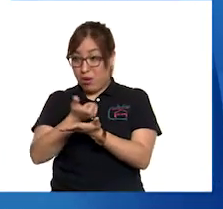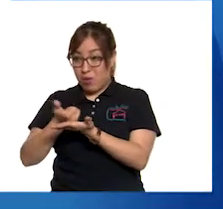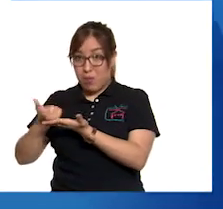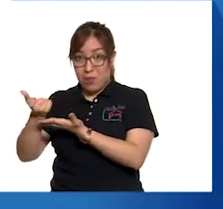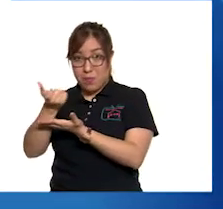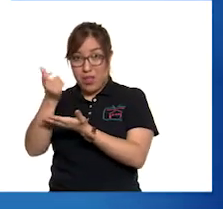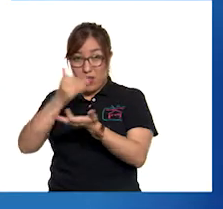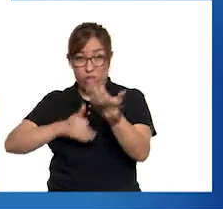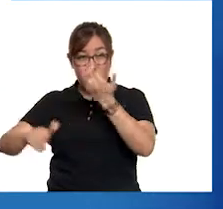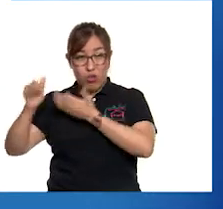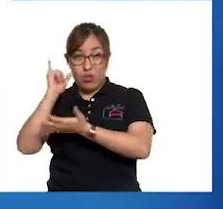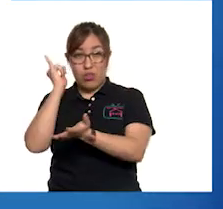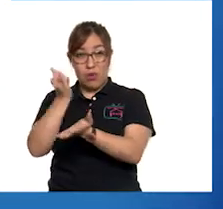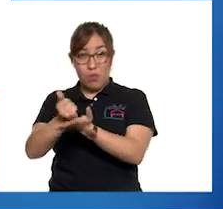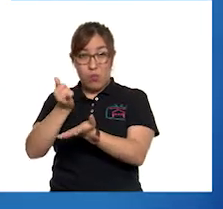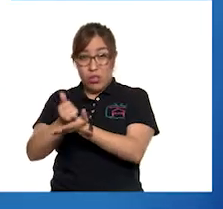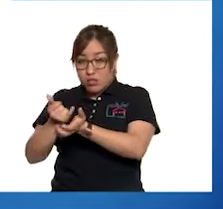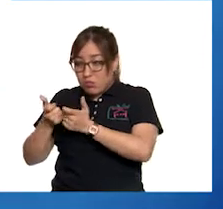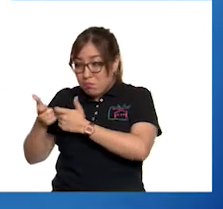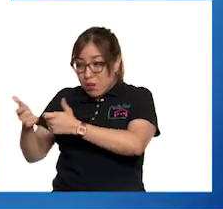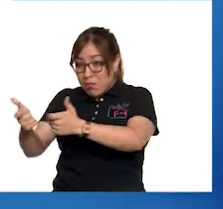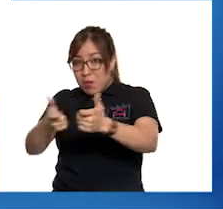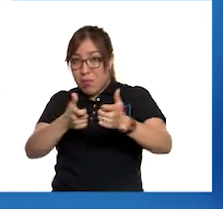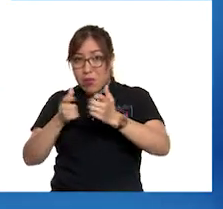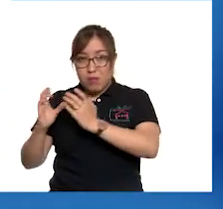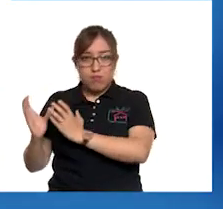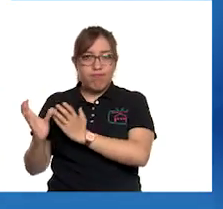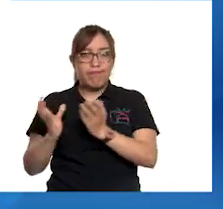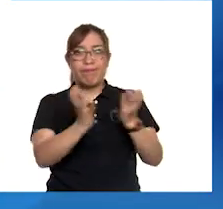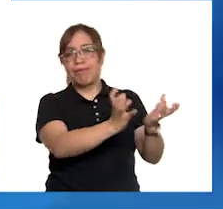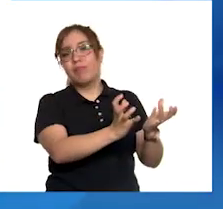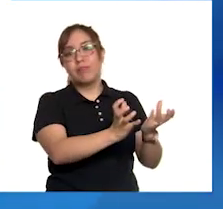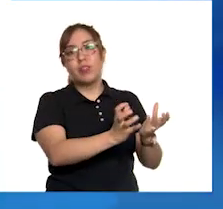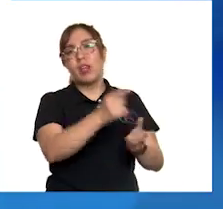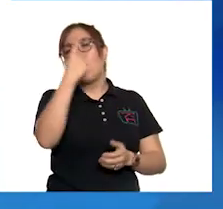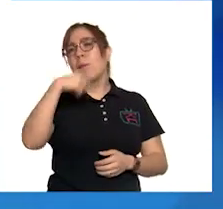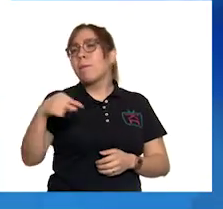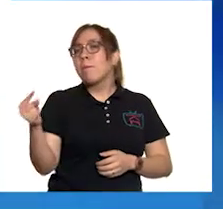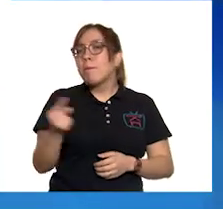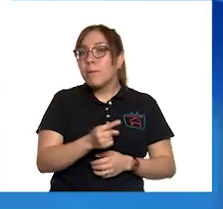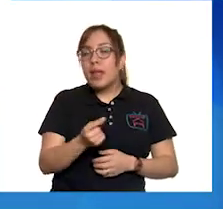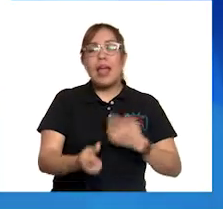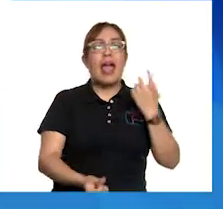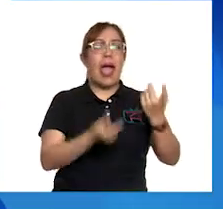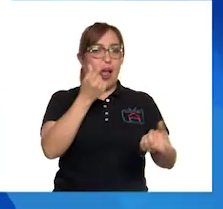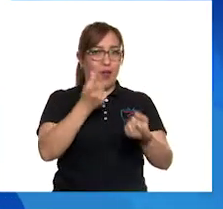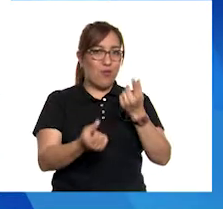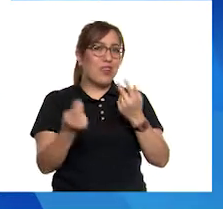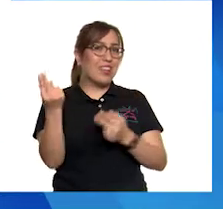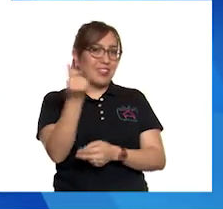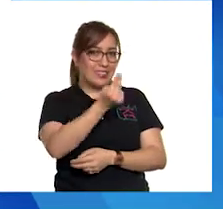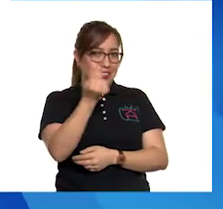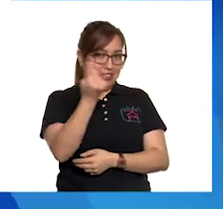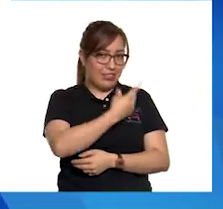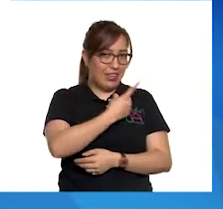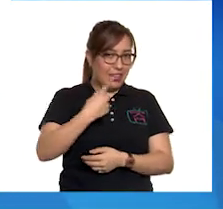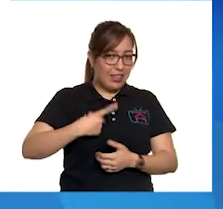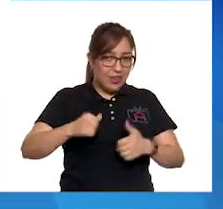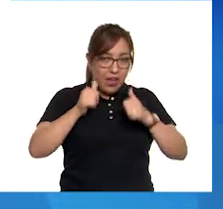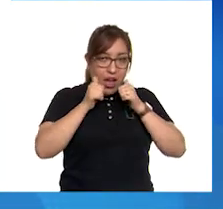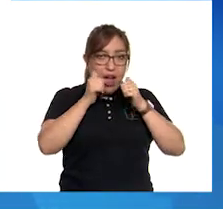impuestos de las y los ciudadanos. Esto con la finalidad de atender algunas de estas necesidades comunes.